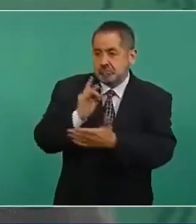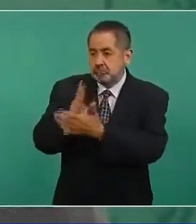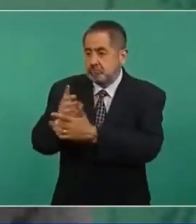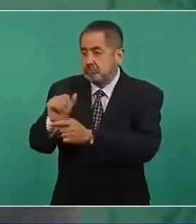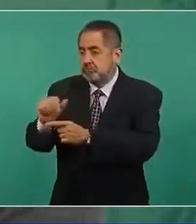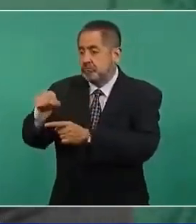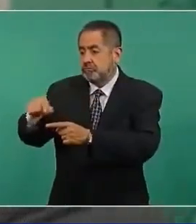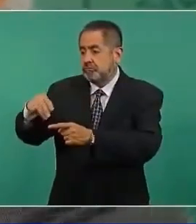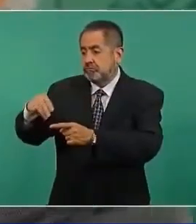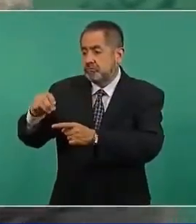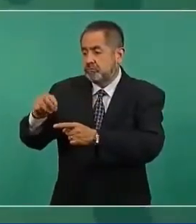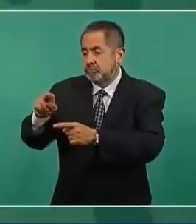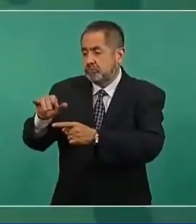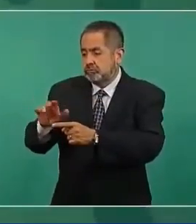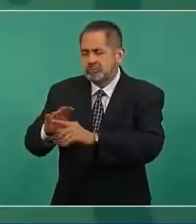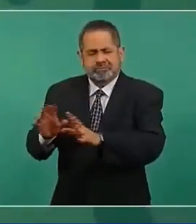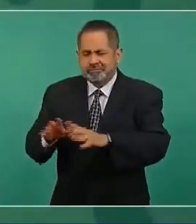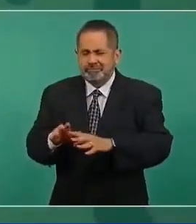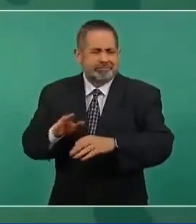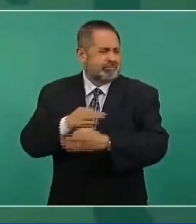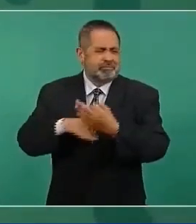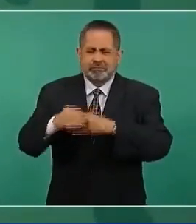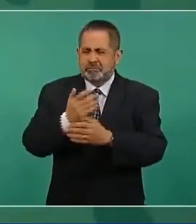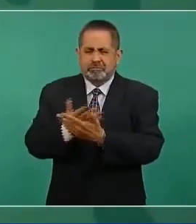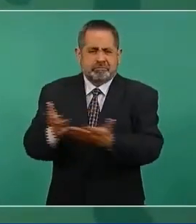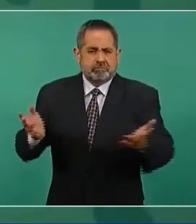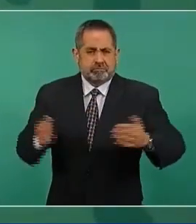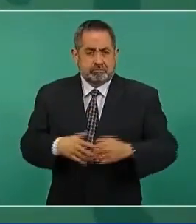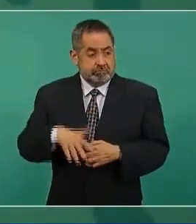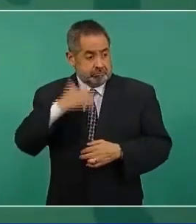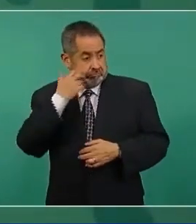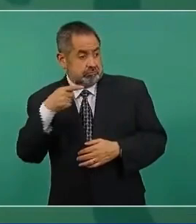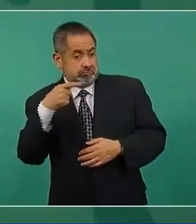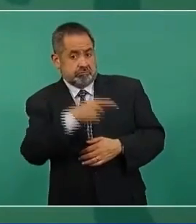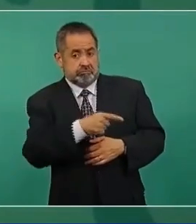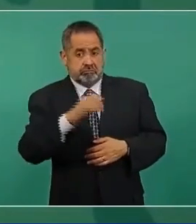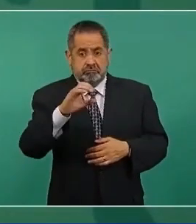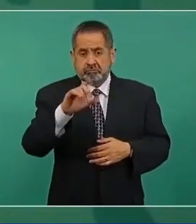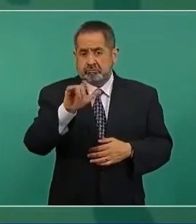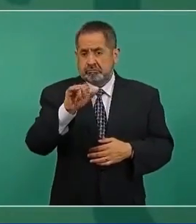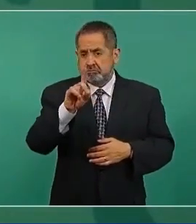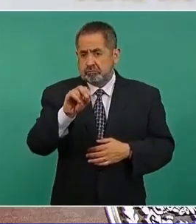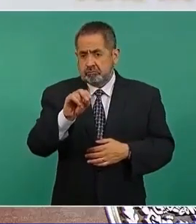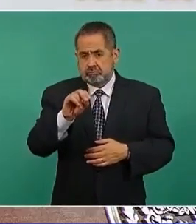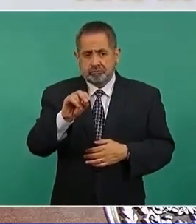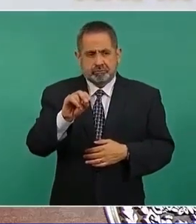Quiere ser Claudio X. González, ¿no?, candidato a encuesta,